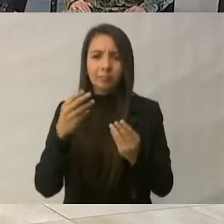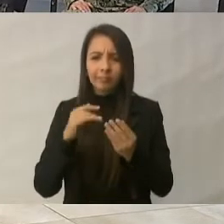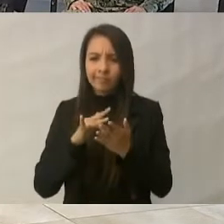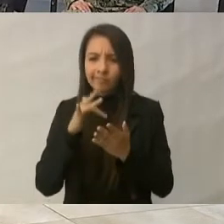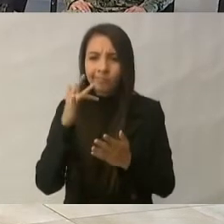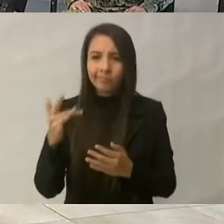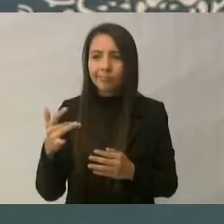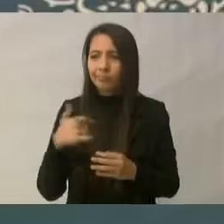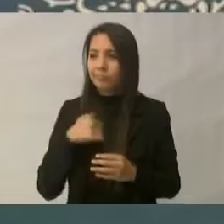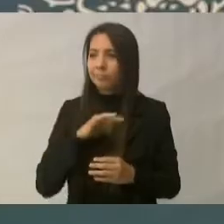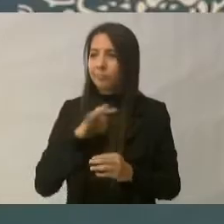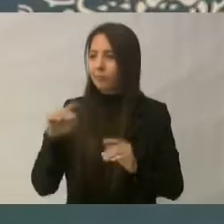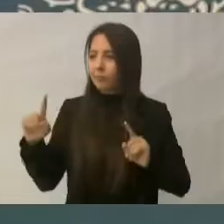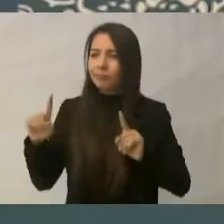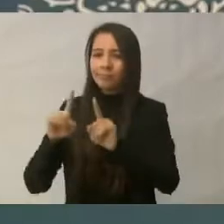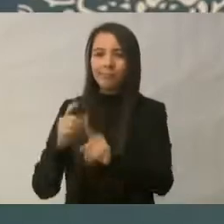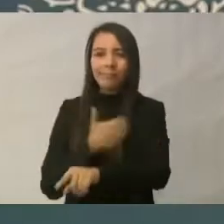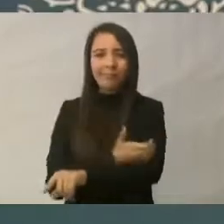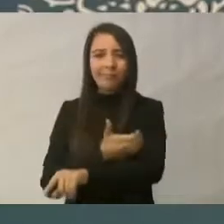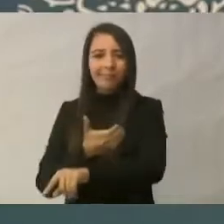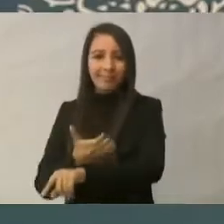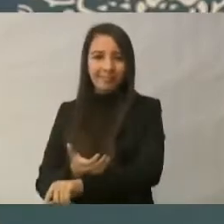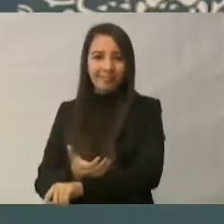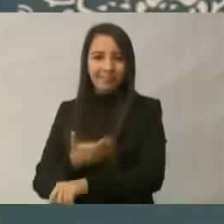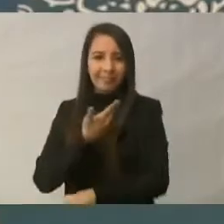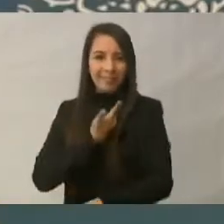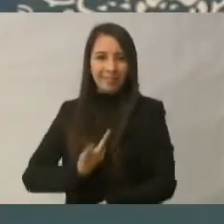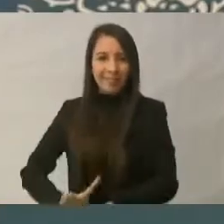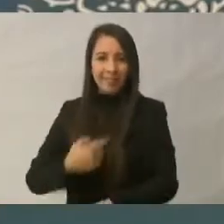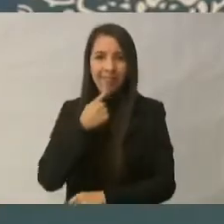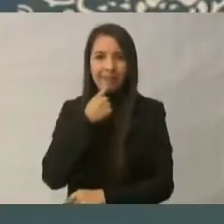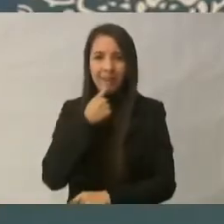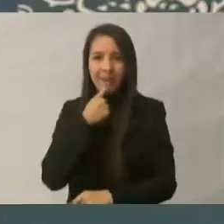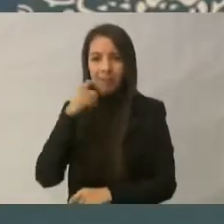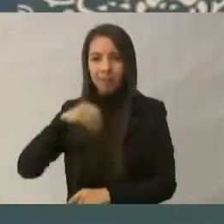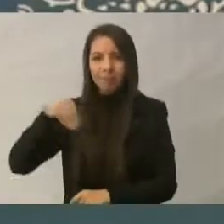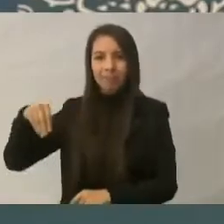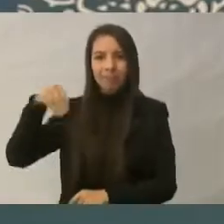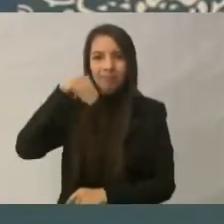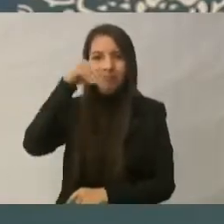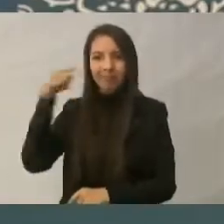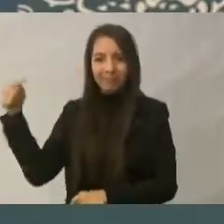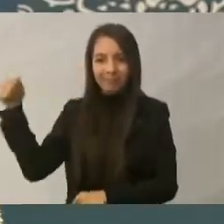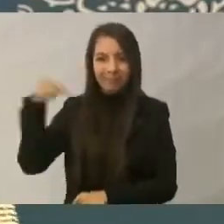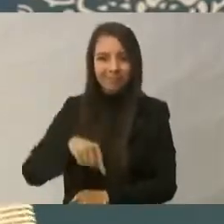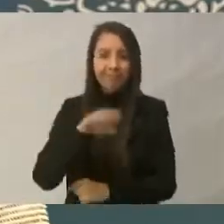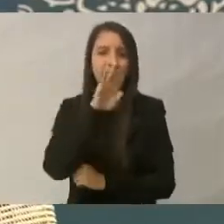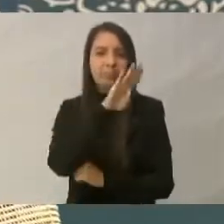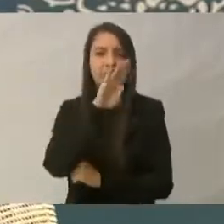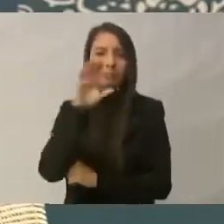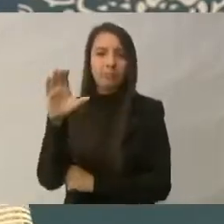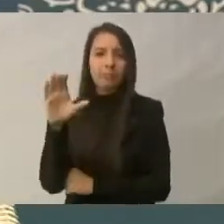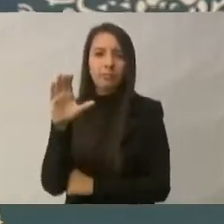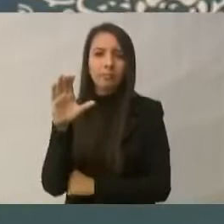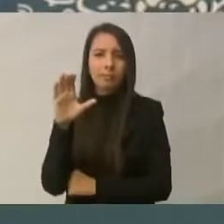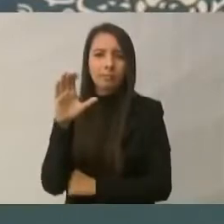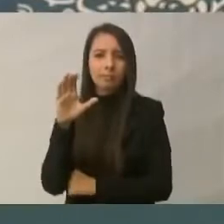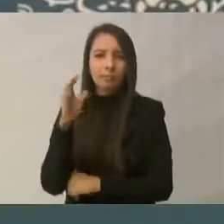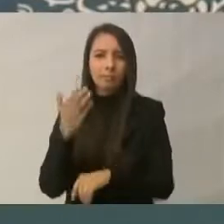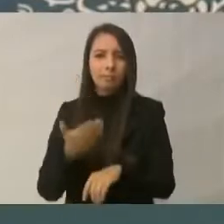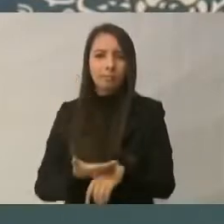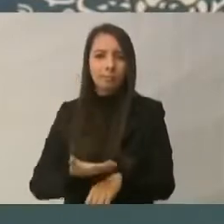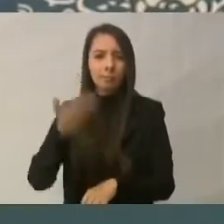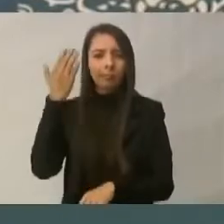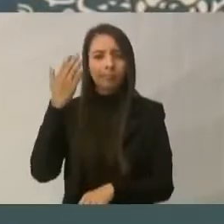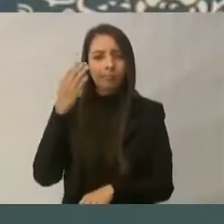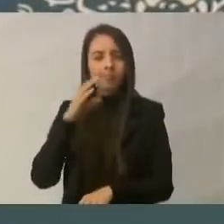de la República en su giro de trabajo en Mexicali, una ciudad, una muy destacada ciudad de